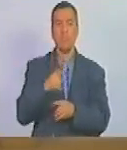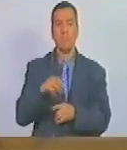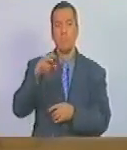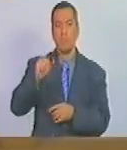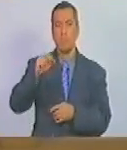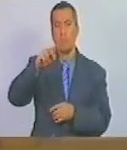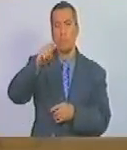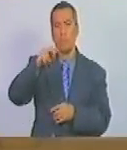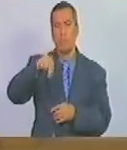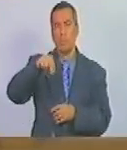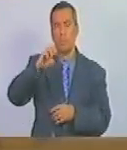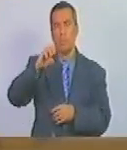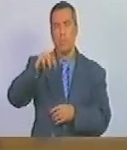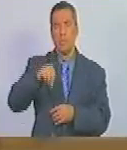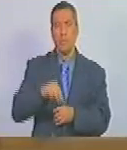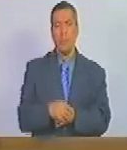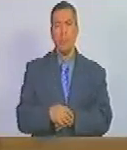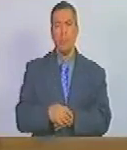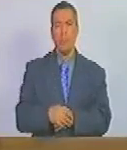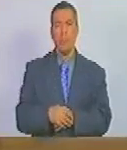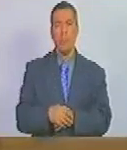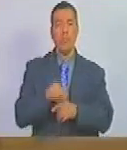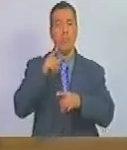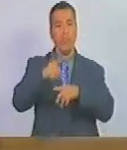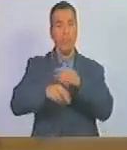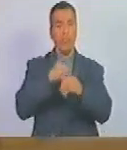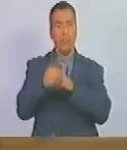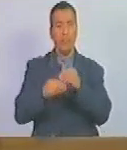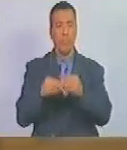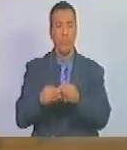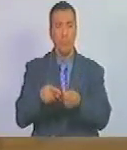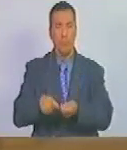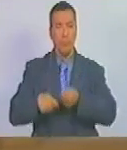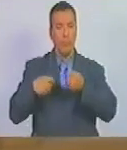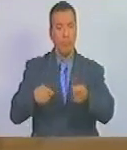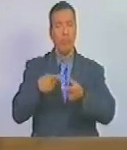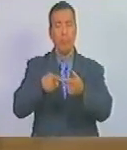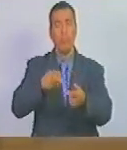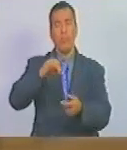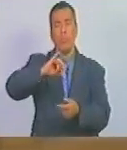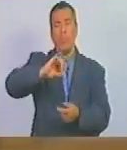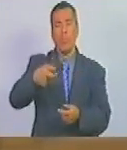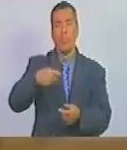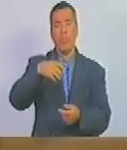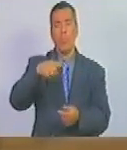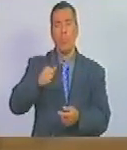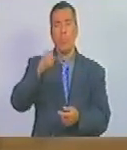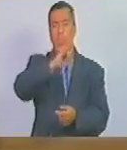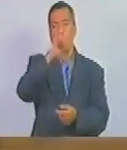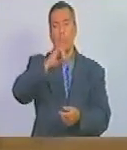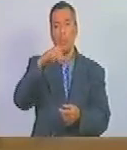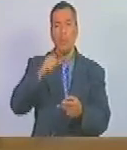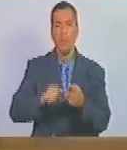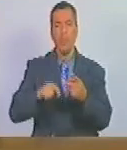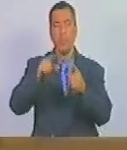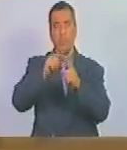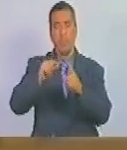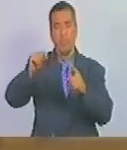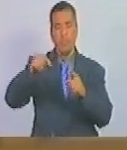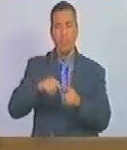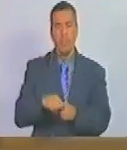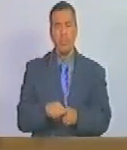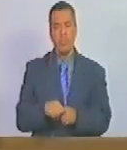sionismo israelí ha ido a una ofensiva contra Gaza contra Palestina